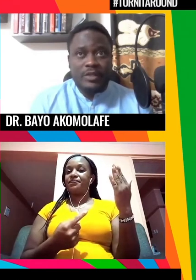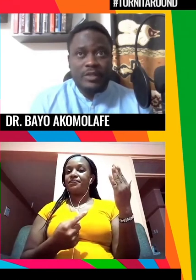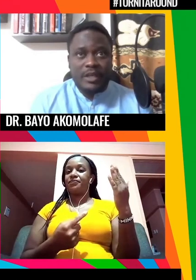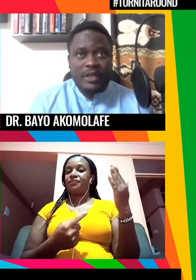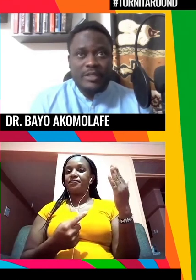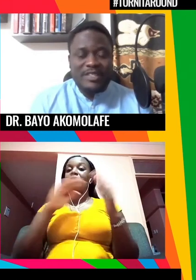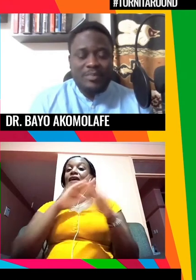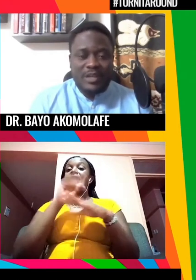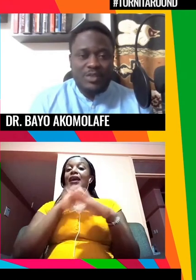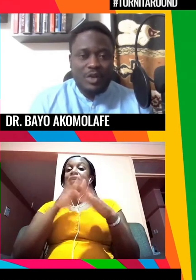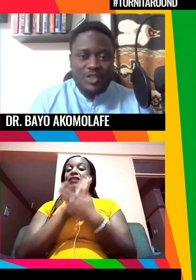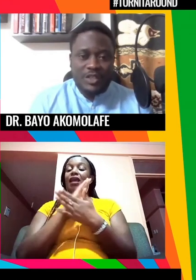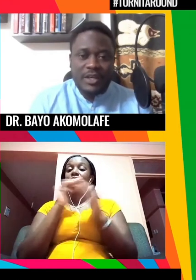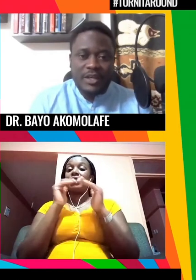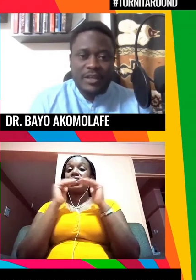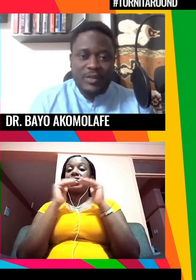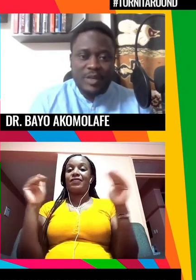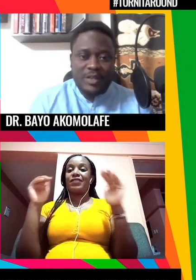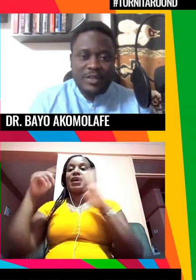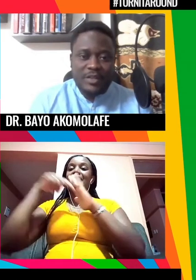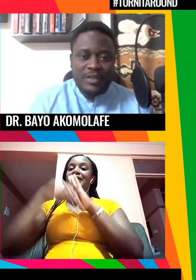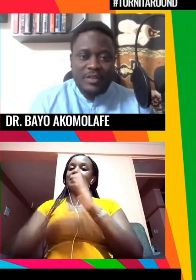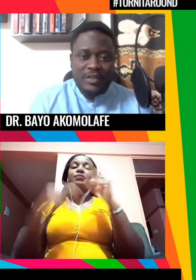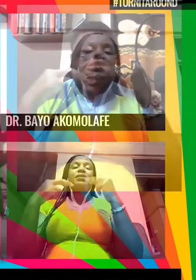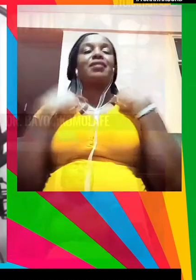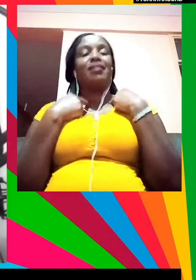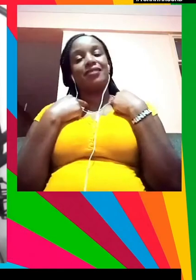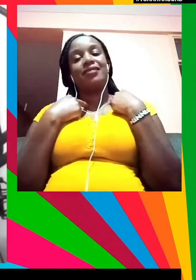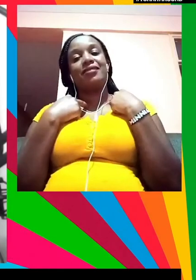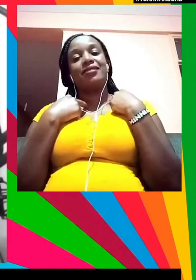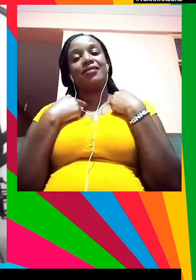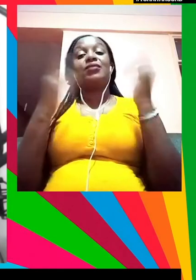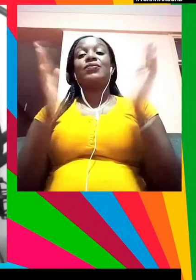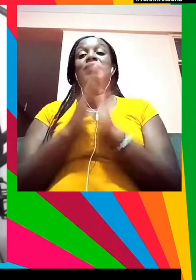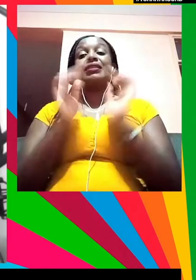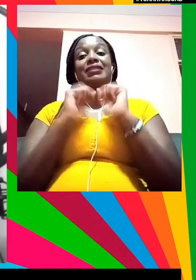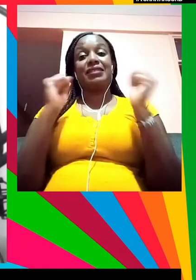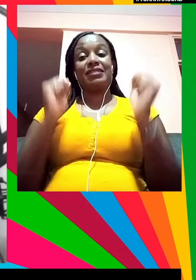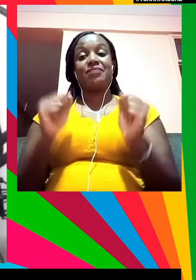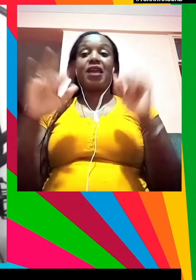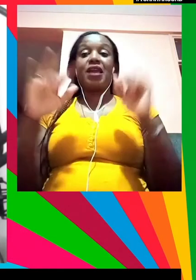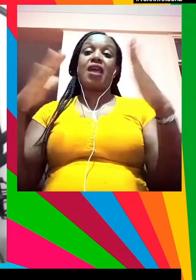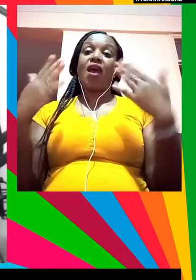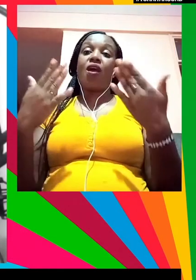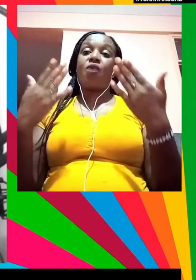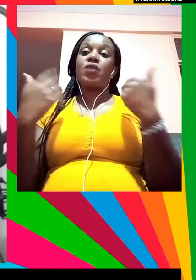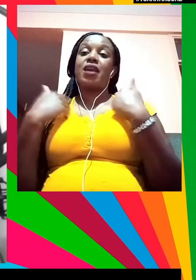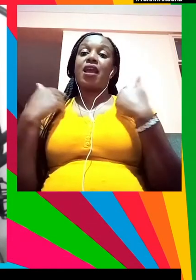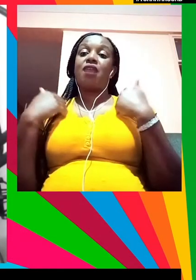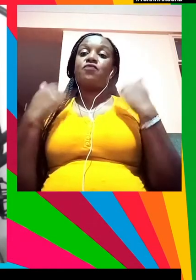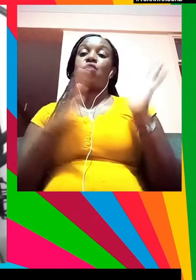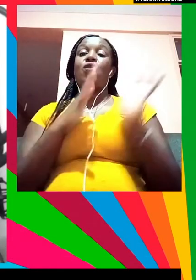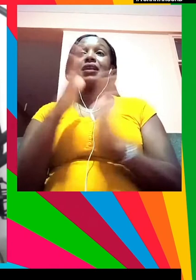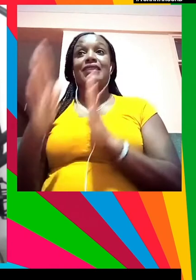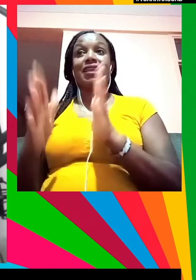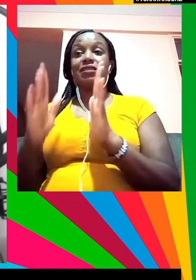en cierto nivel un gran cansancio y agotamiento de los sistemas y cómo nos hemos organizado